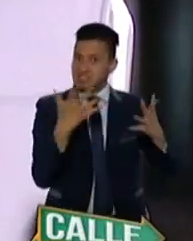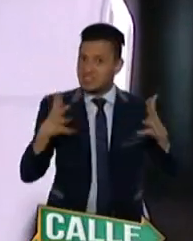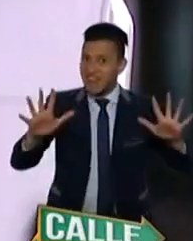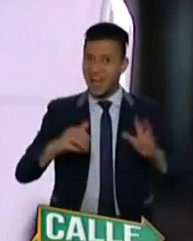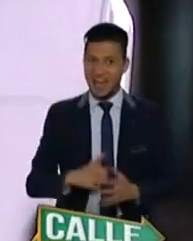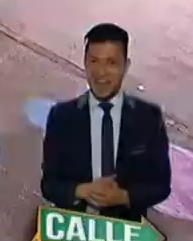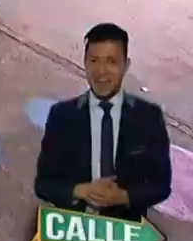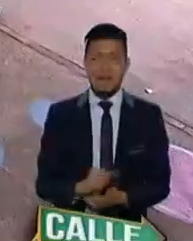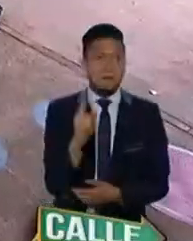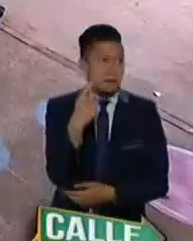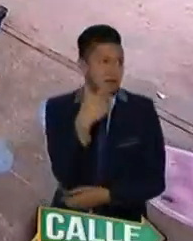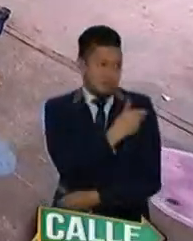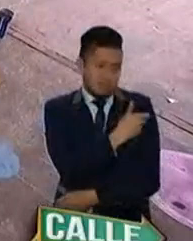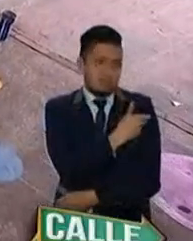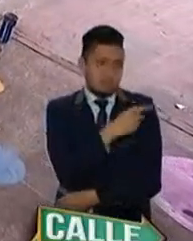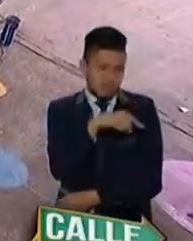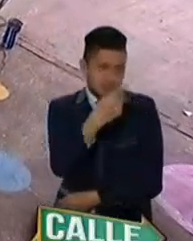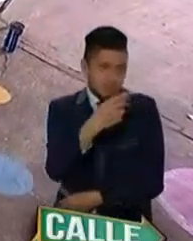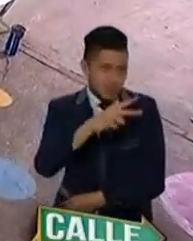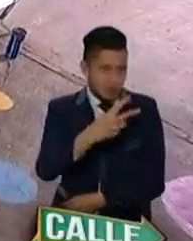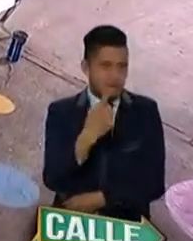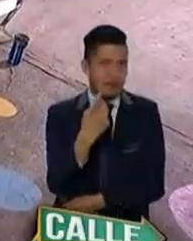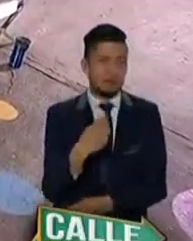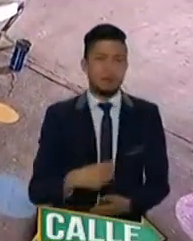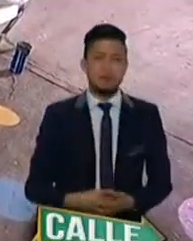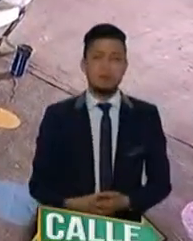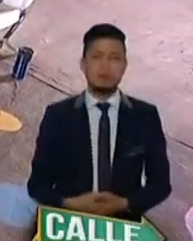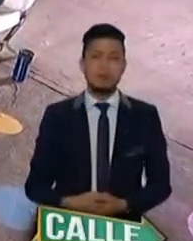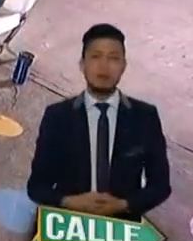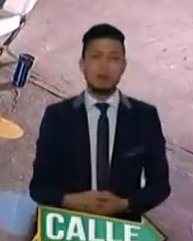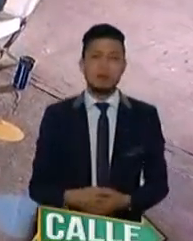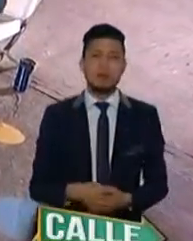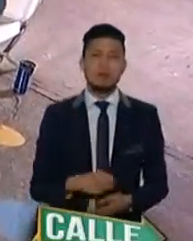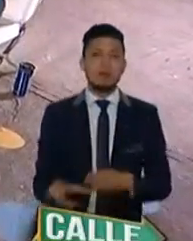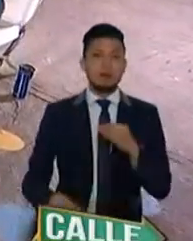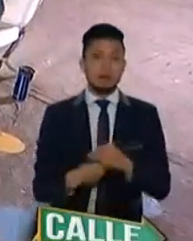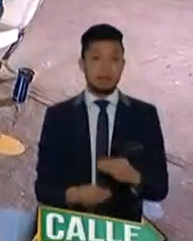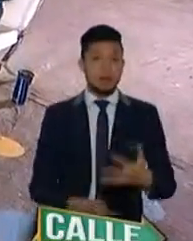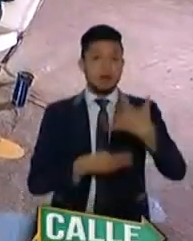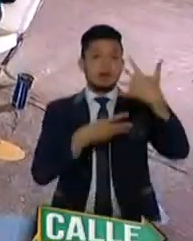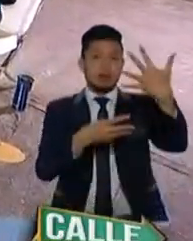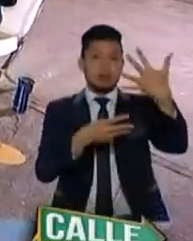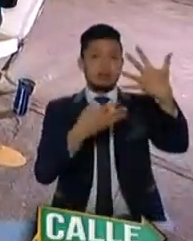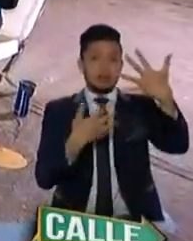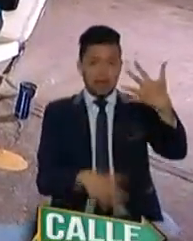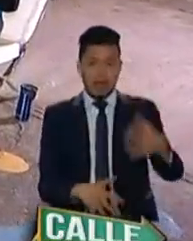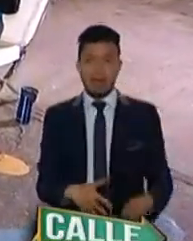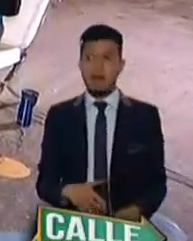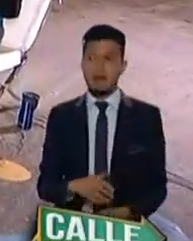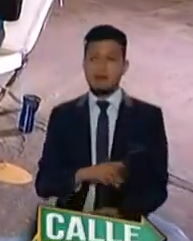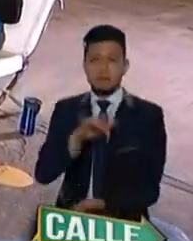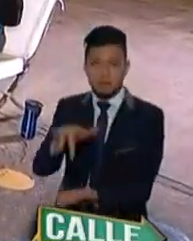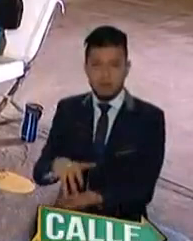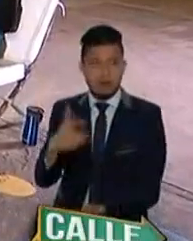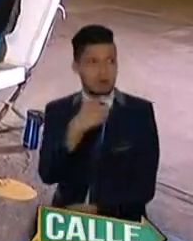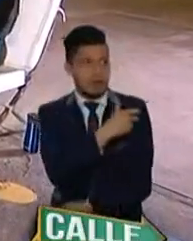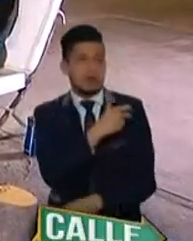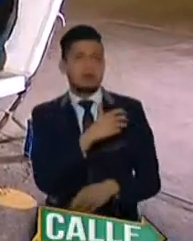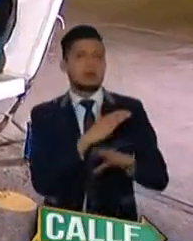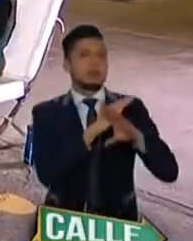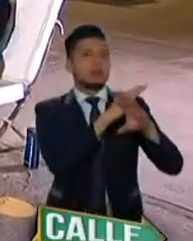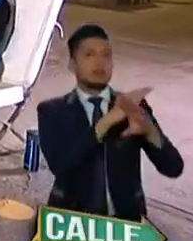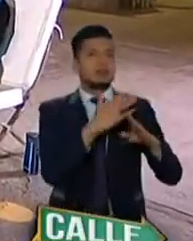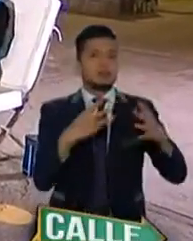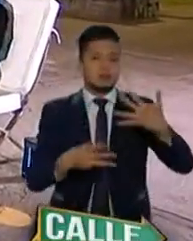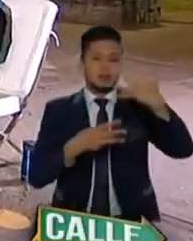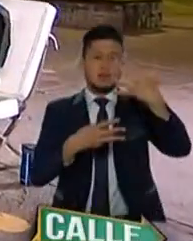dosis. Hoy también la octava institución en la que hicimos vacunación fue el hospital militar.